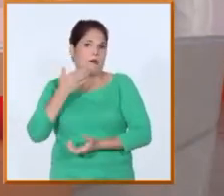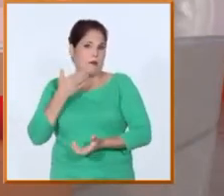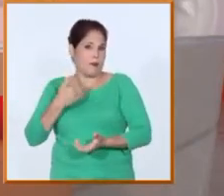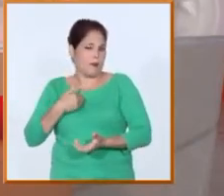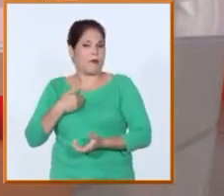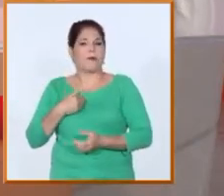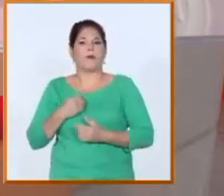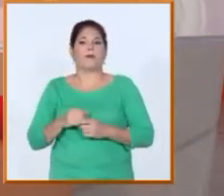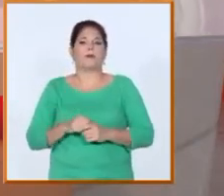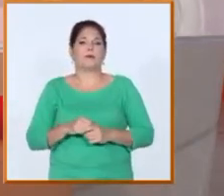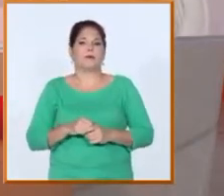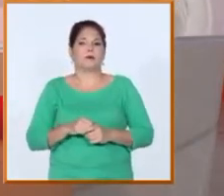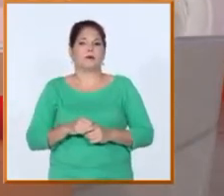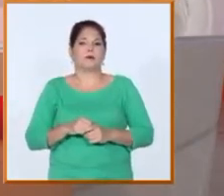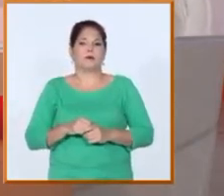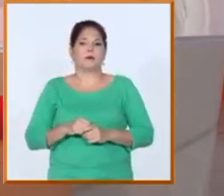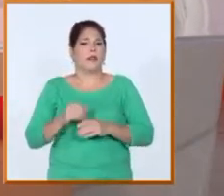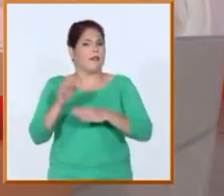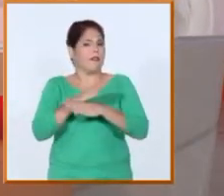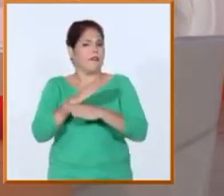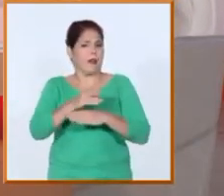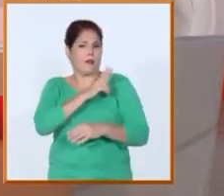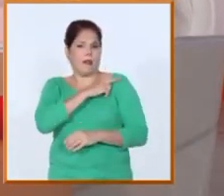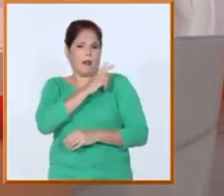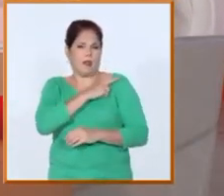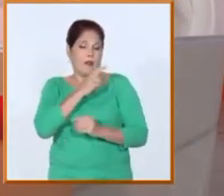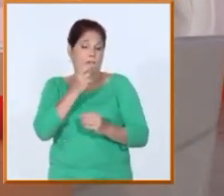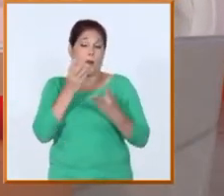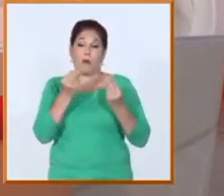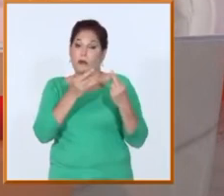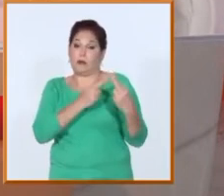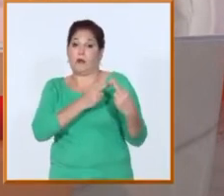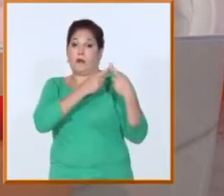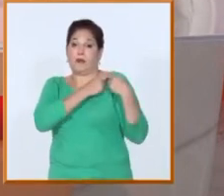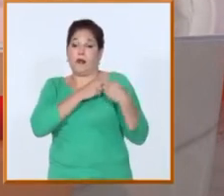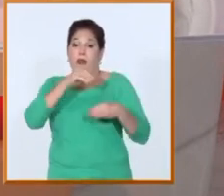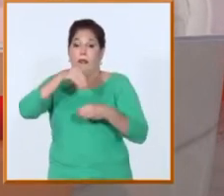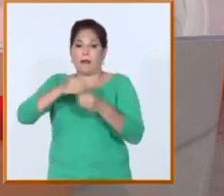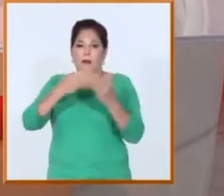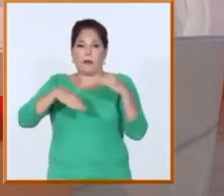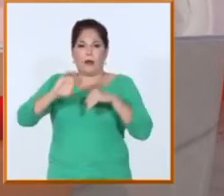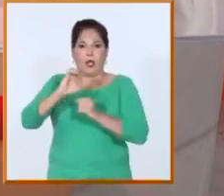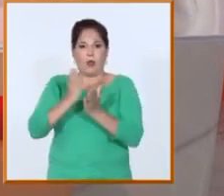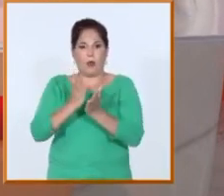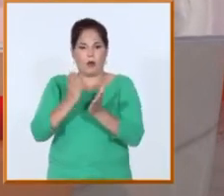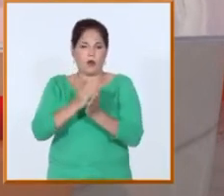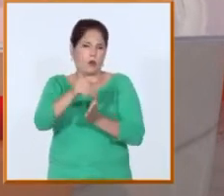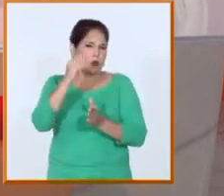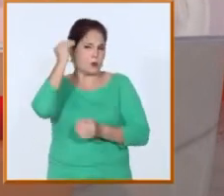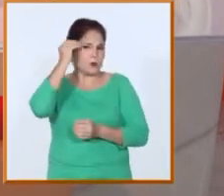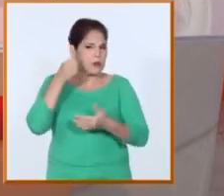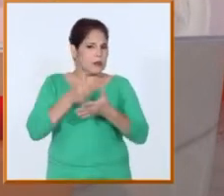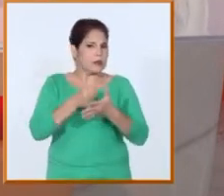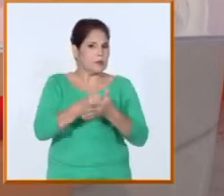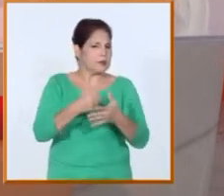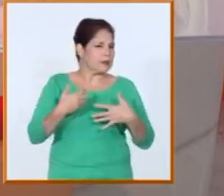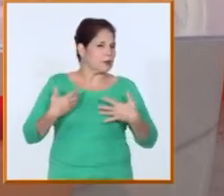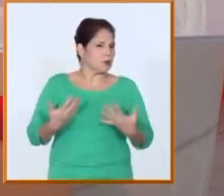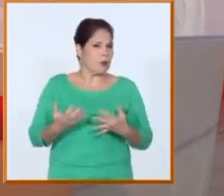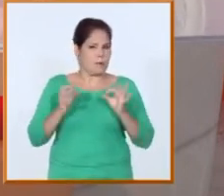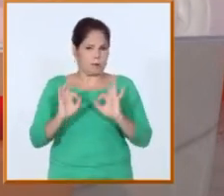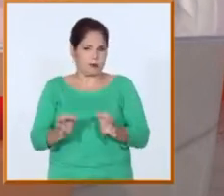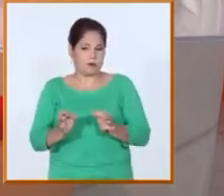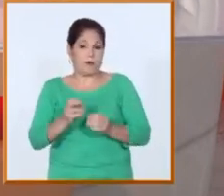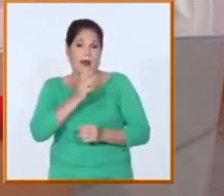compañero Díaz-Canel, de vecinos, de los que han tenido esa responsabilidad, ¿qué impulsa, qué le impulsa ahora en ese